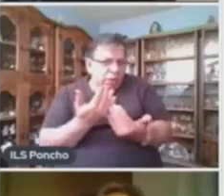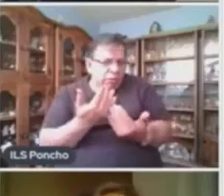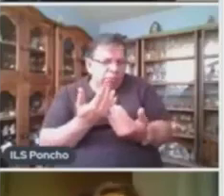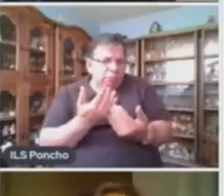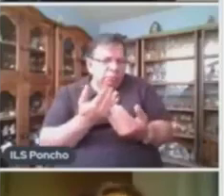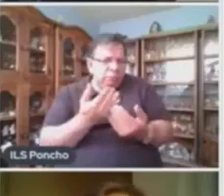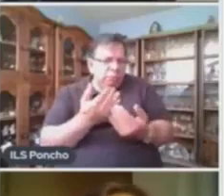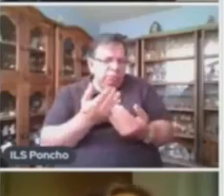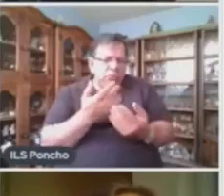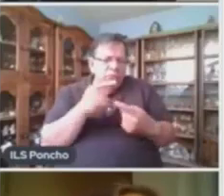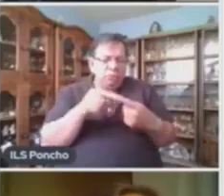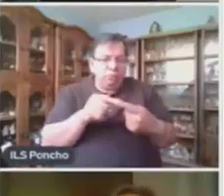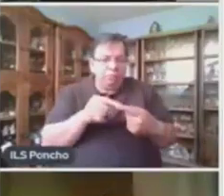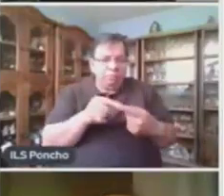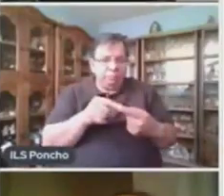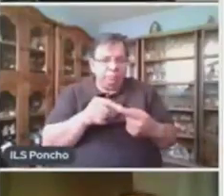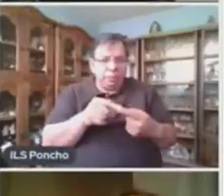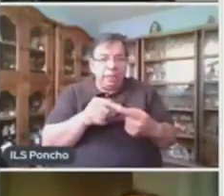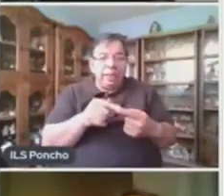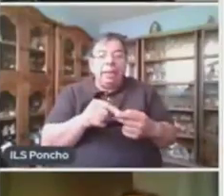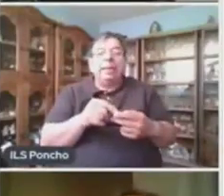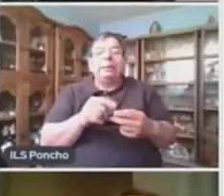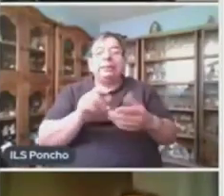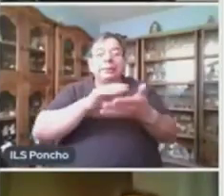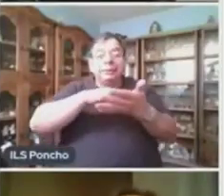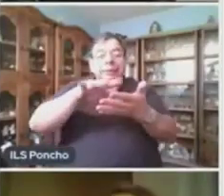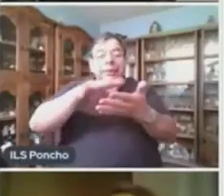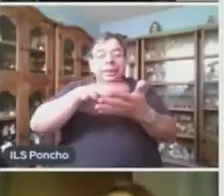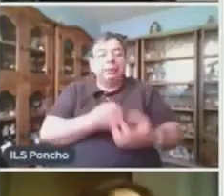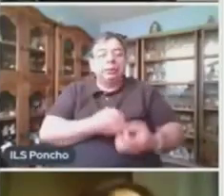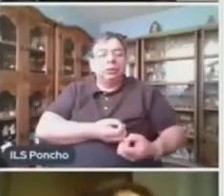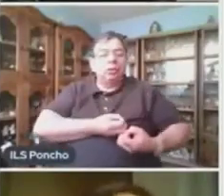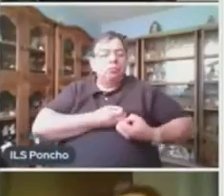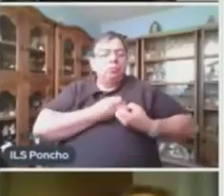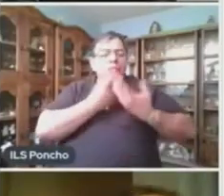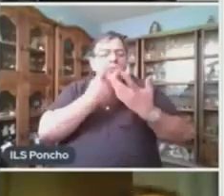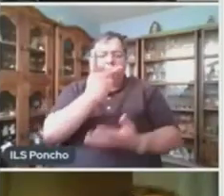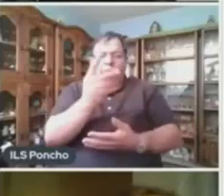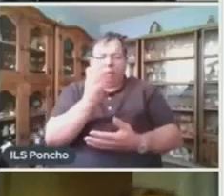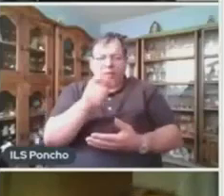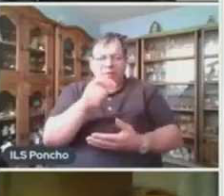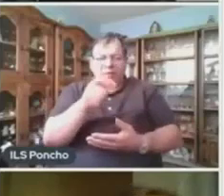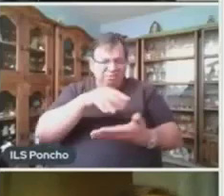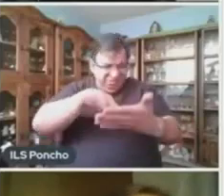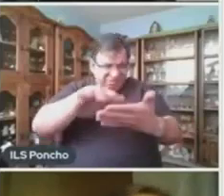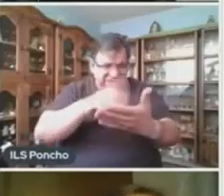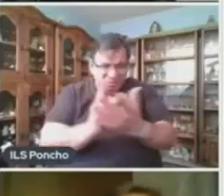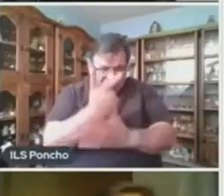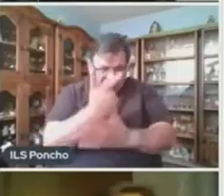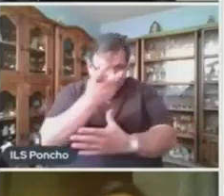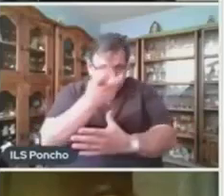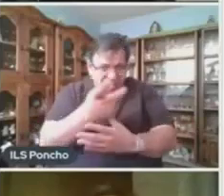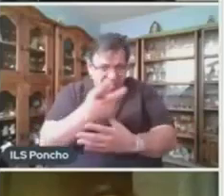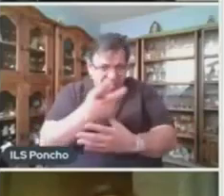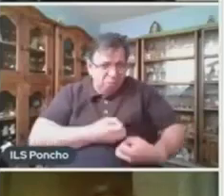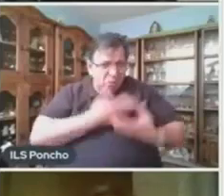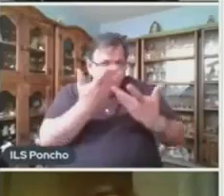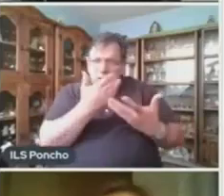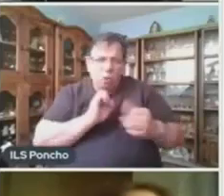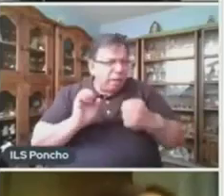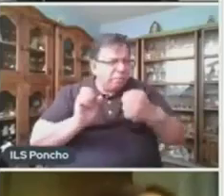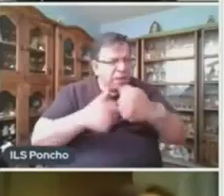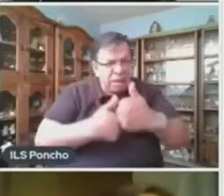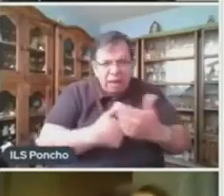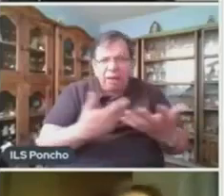descartado. Texto poético. No es un poema, no utiliza metáforas,